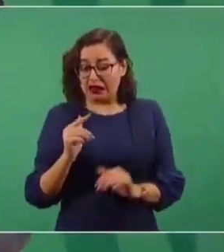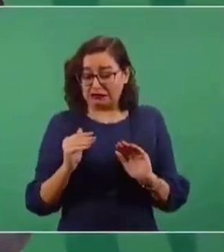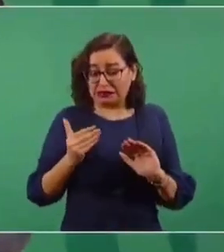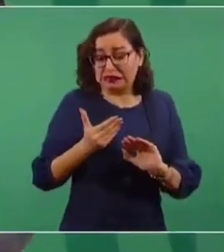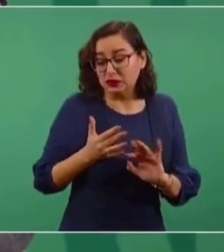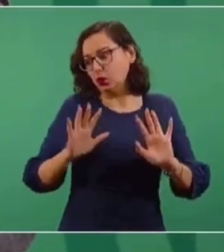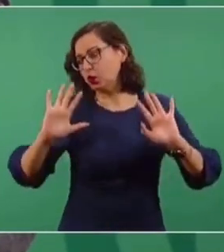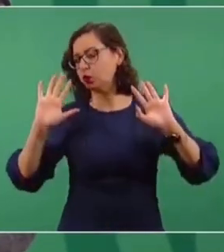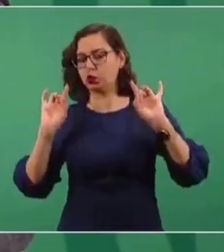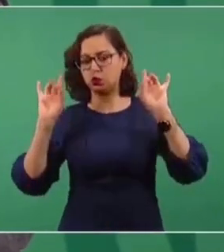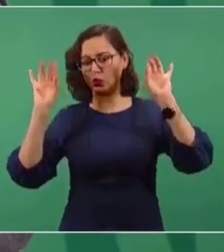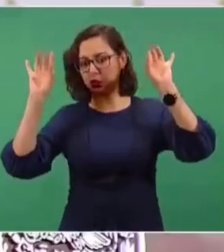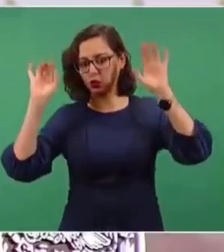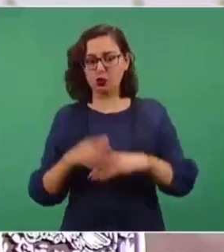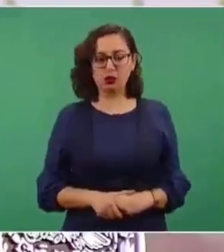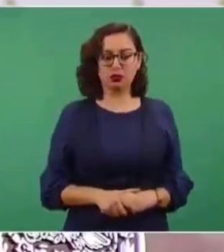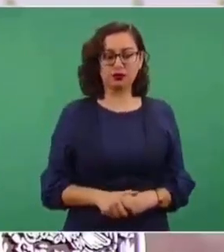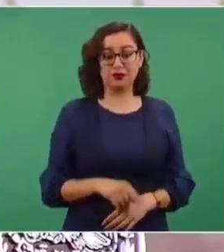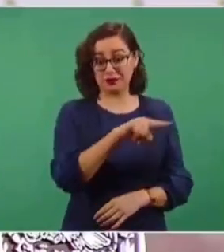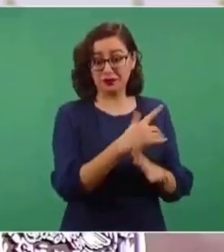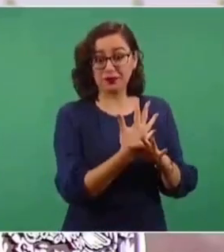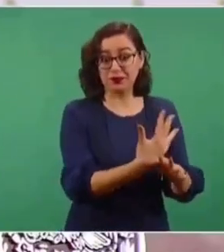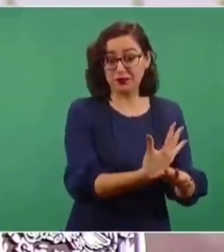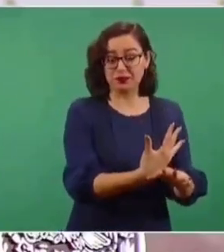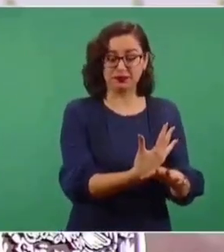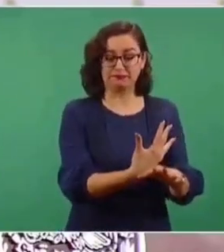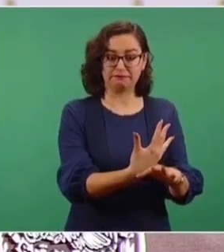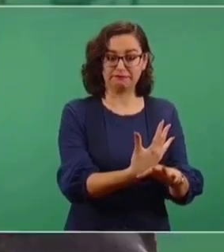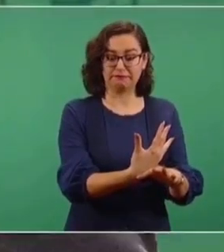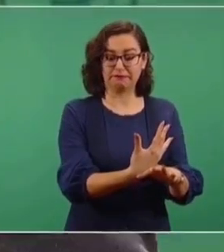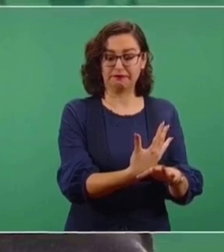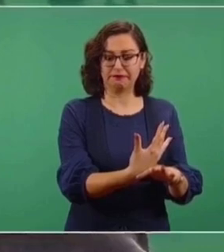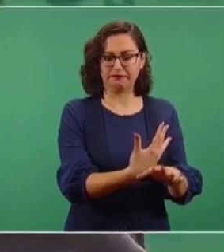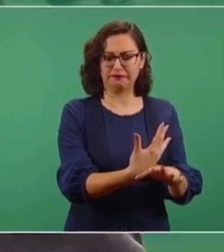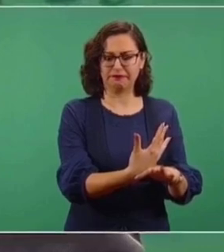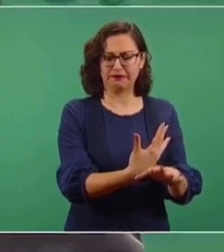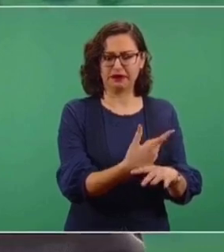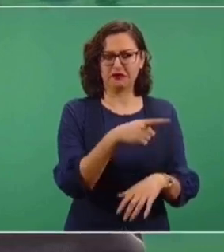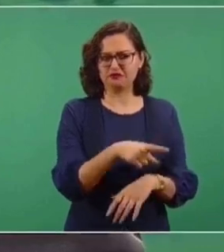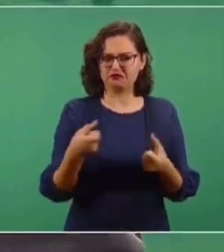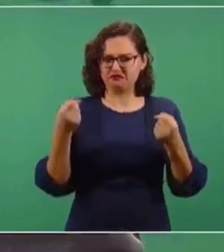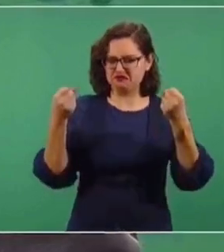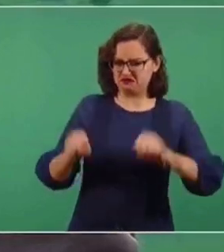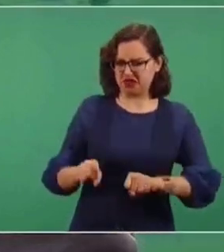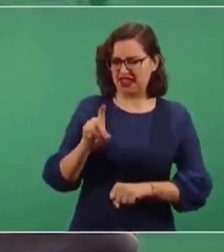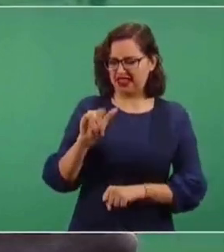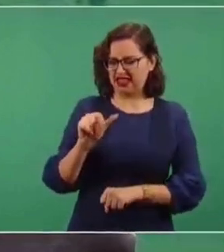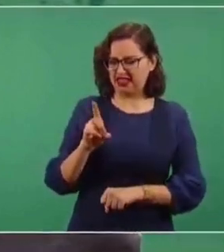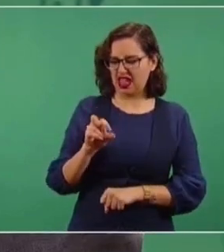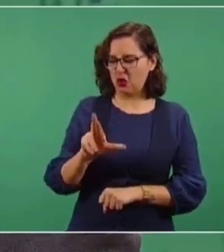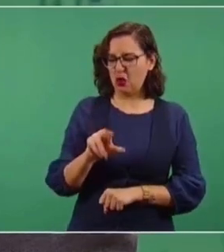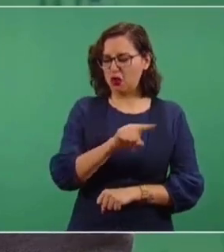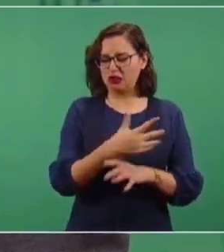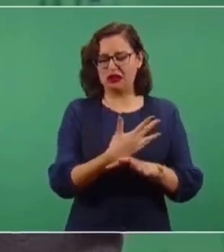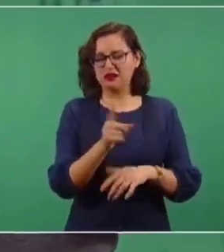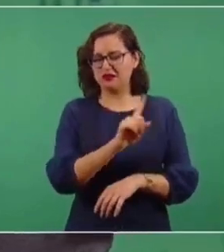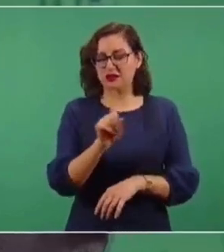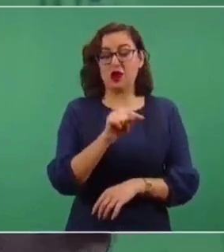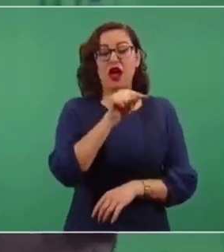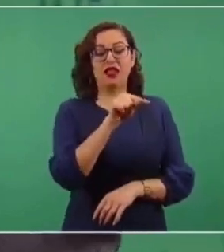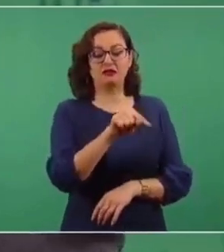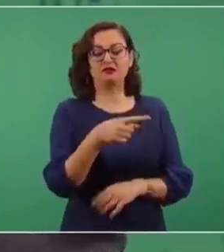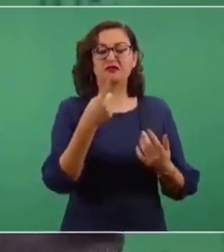No se atreve a decir dictador, pero dice sistema o régimen o gobierno